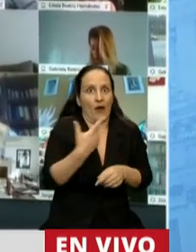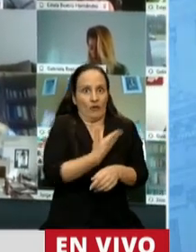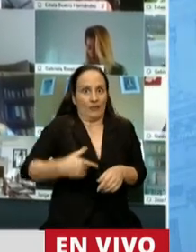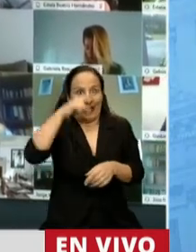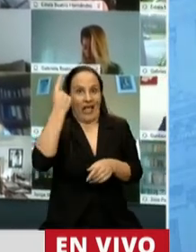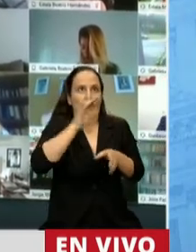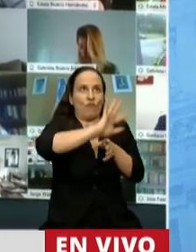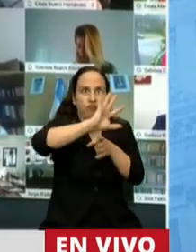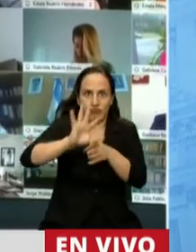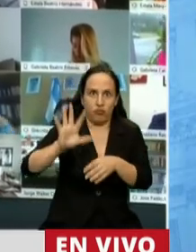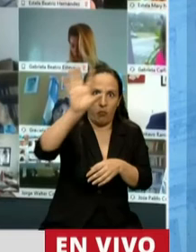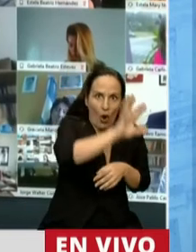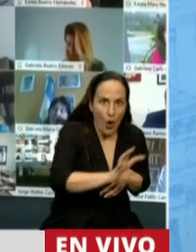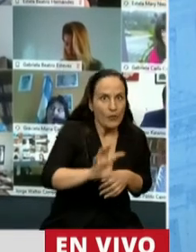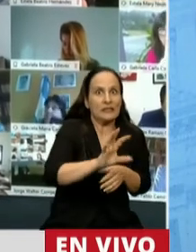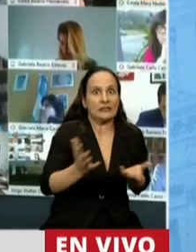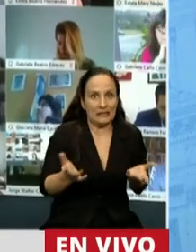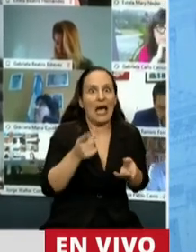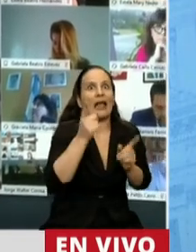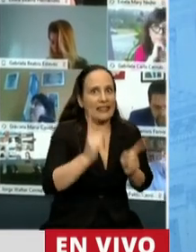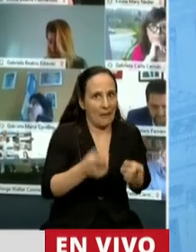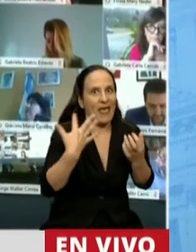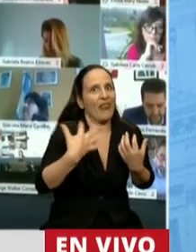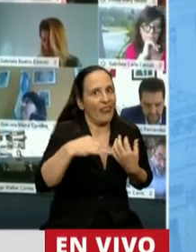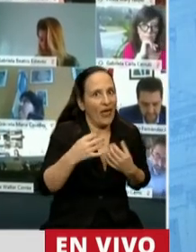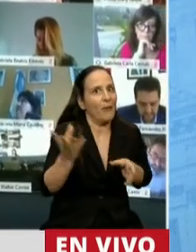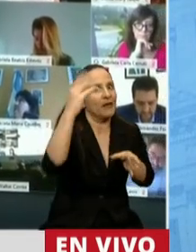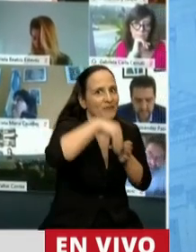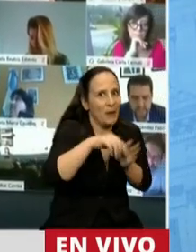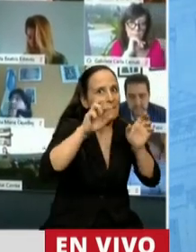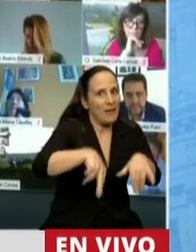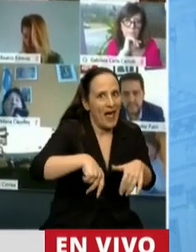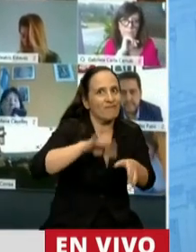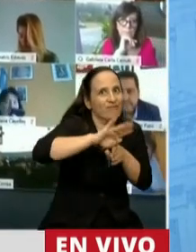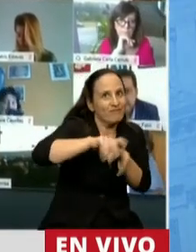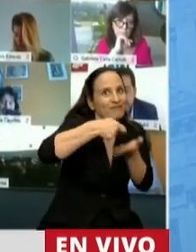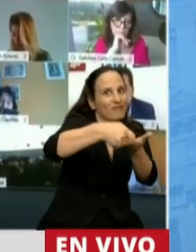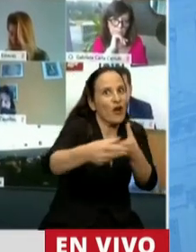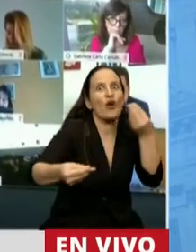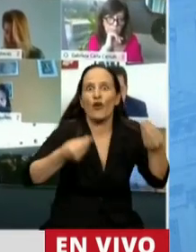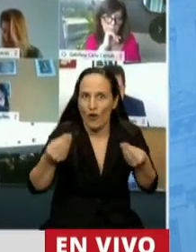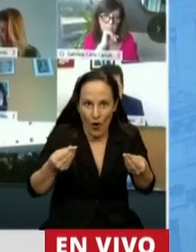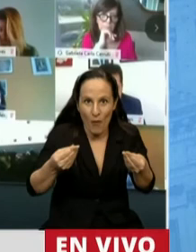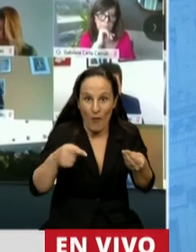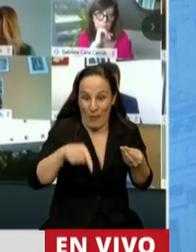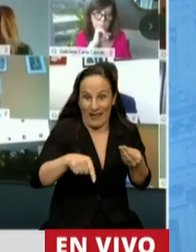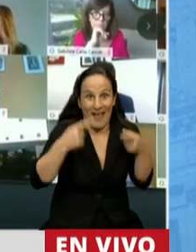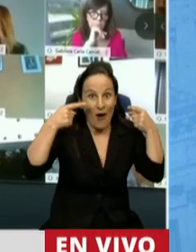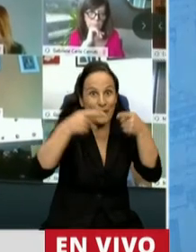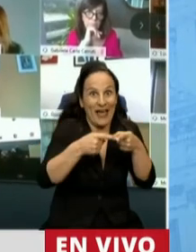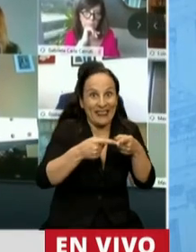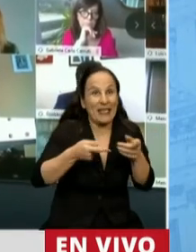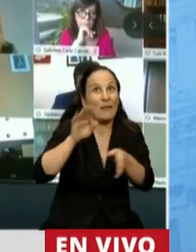también seguramente deberá formar parte de este camino que empezamos a desandar del endeudamiento.